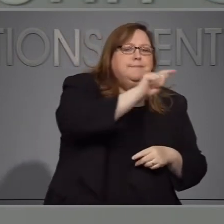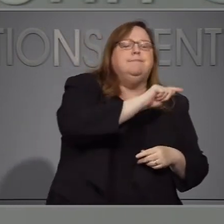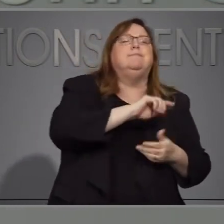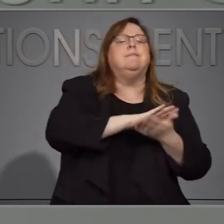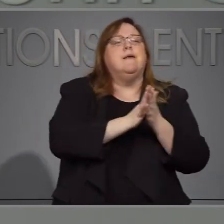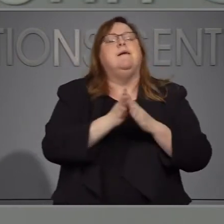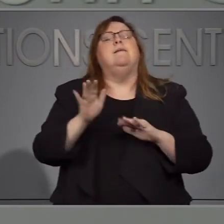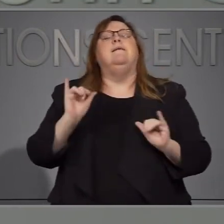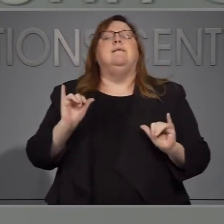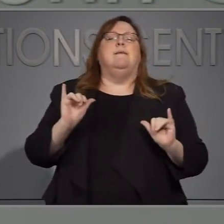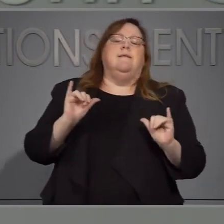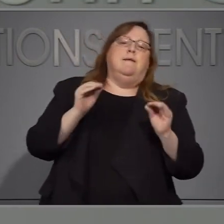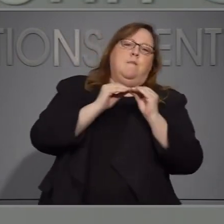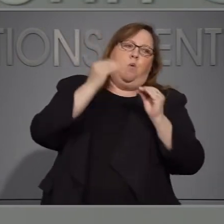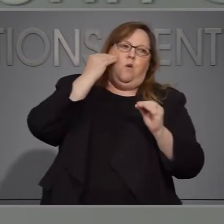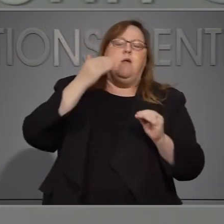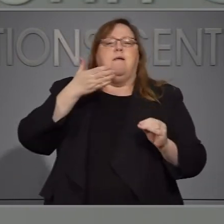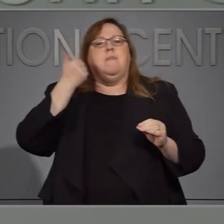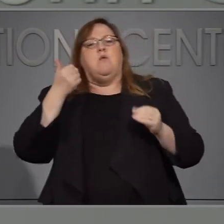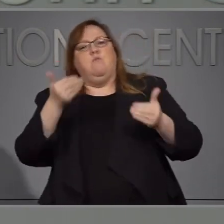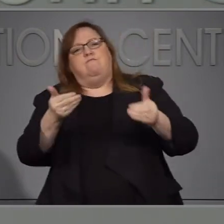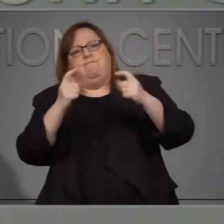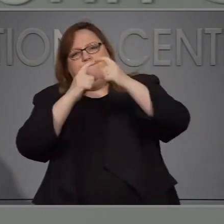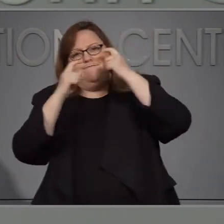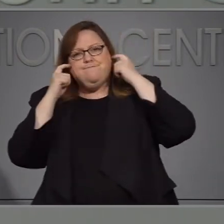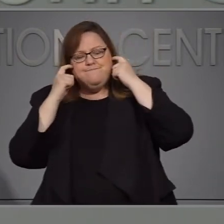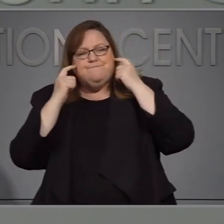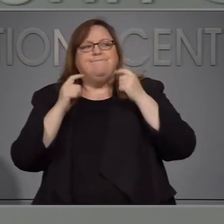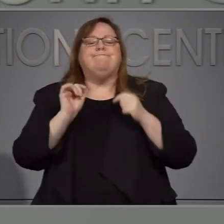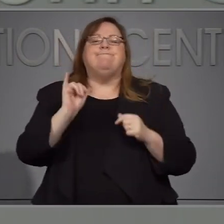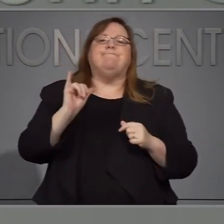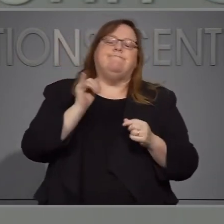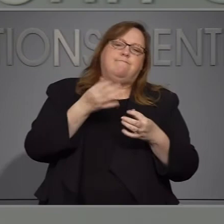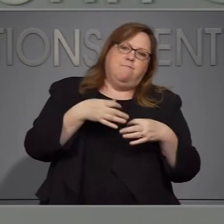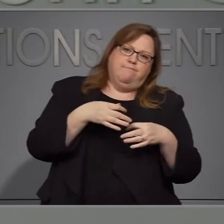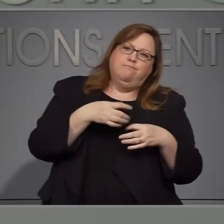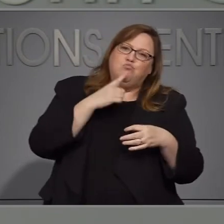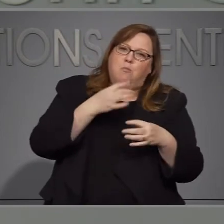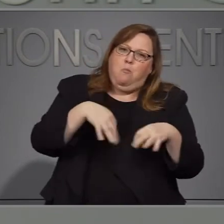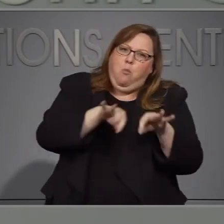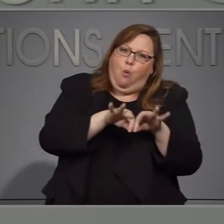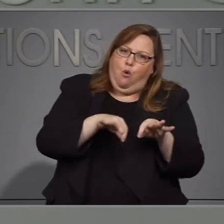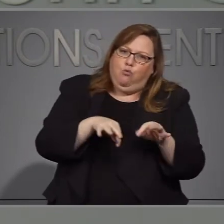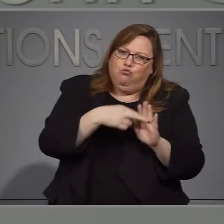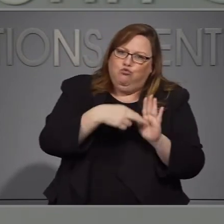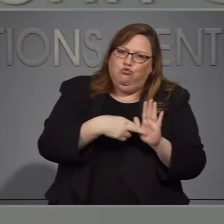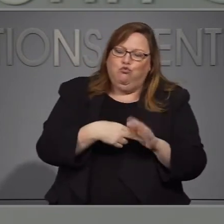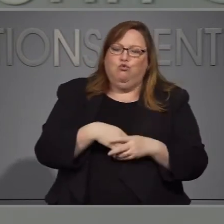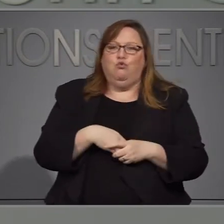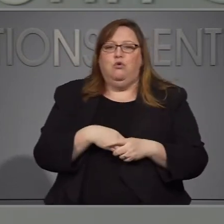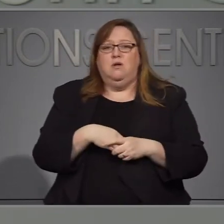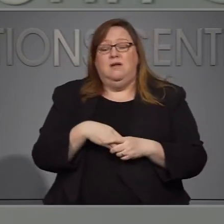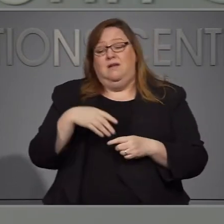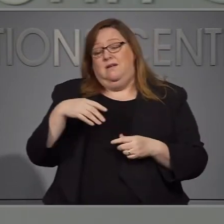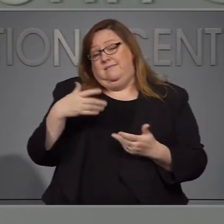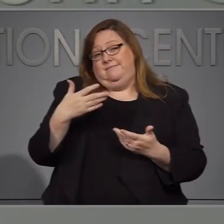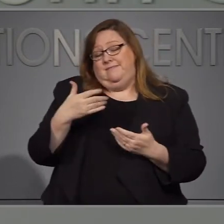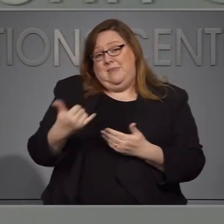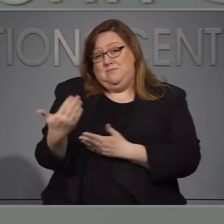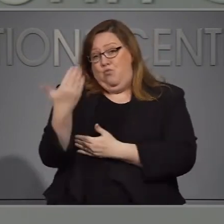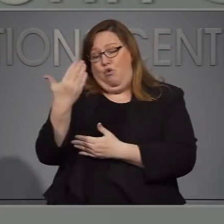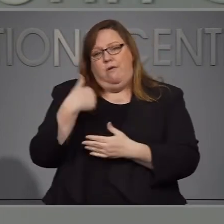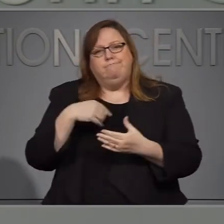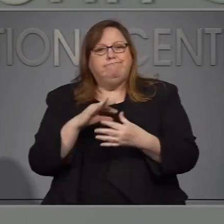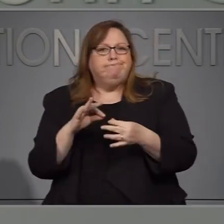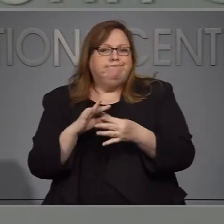adoptando. Creo que la gente cada vez más está adoptando y está entendiendo la importancia de usar cubrebocas y se comentarios muy serios